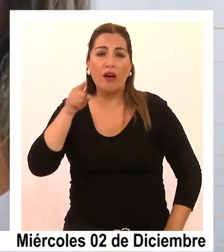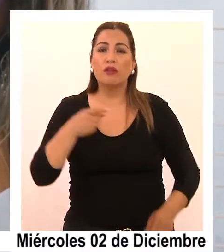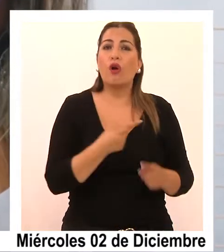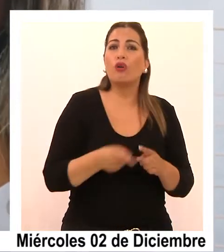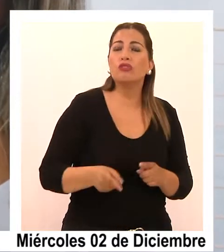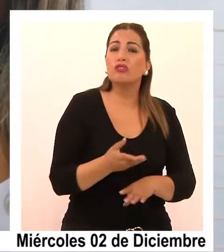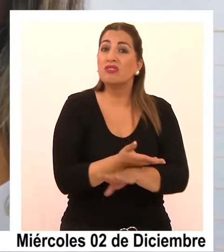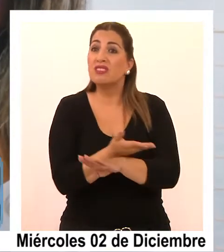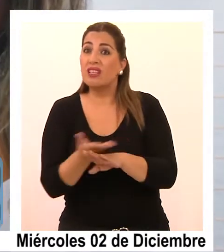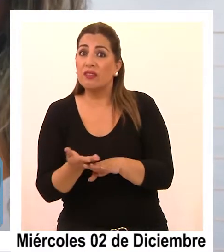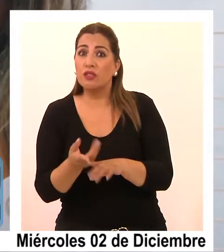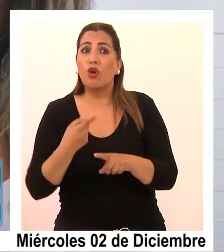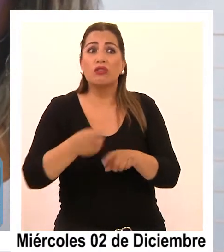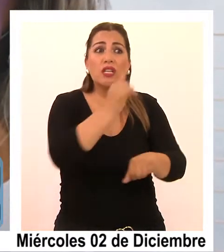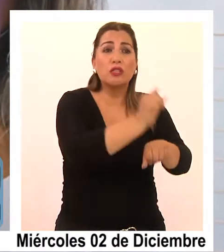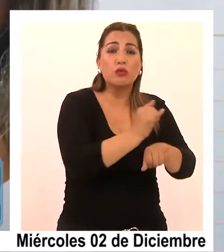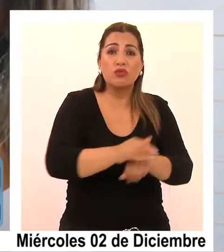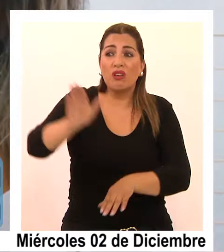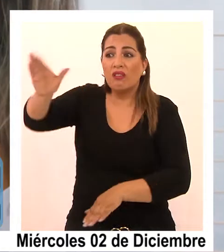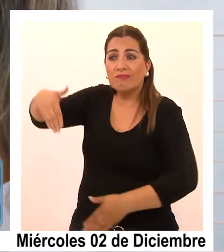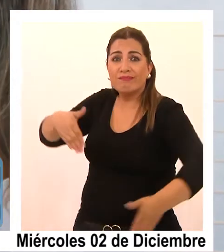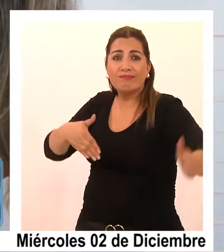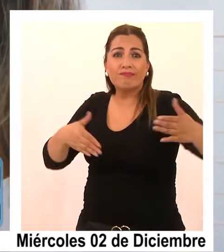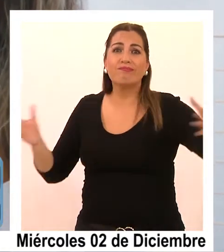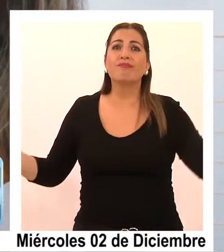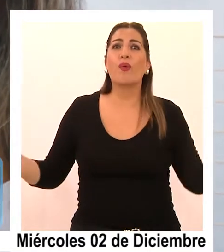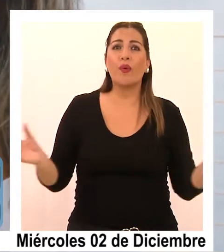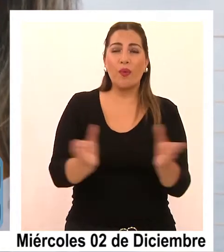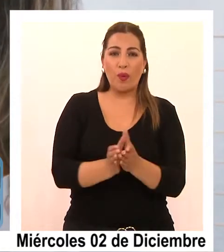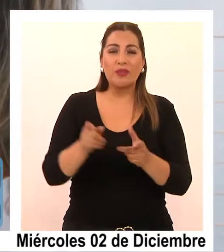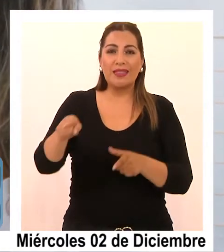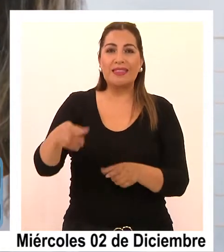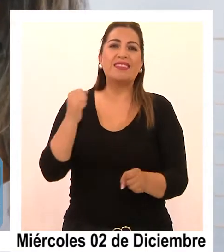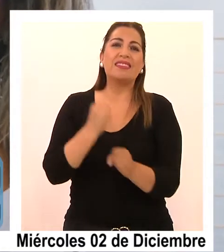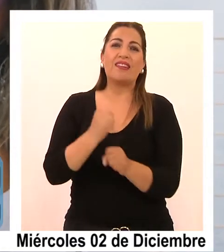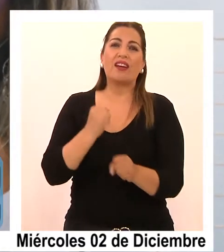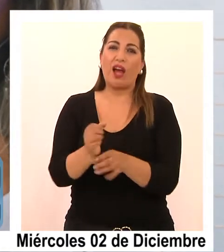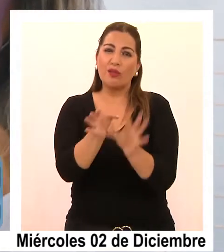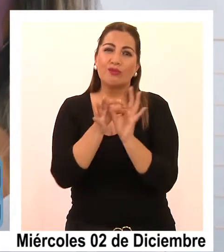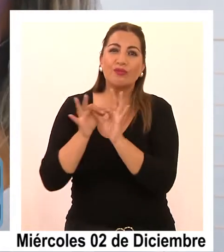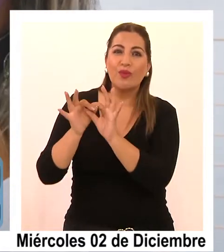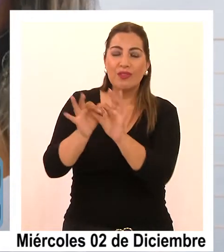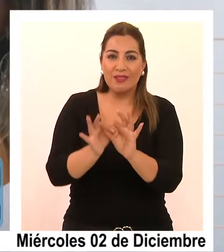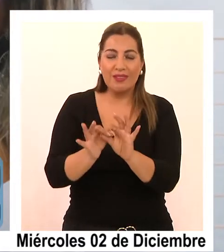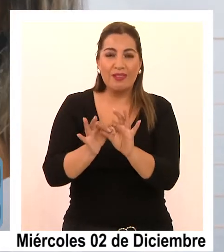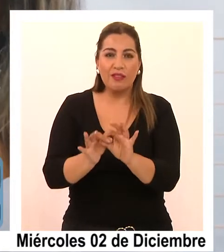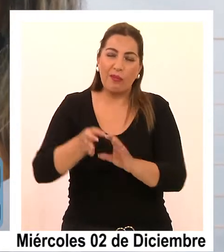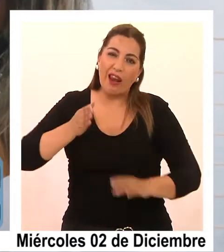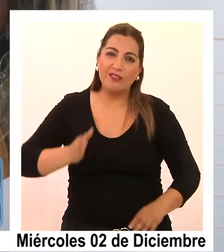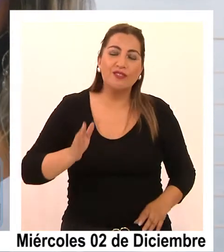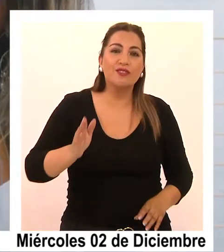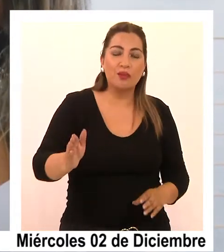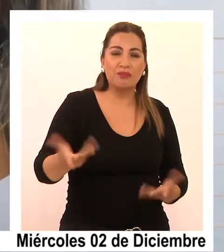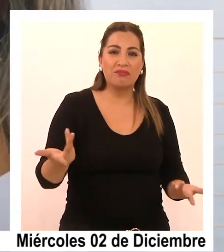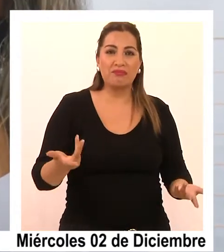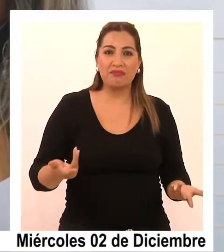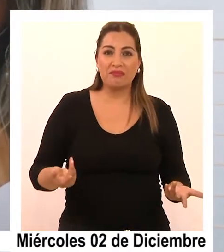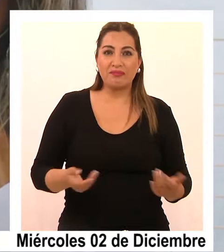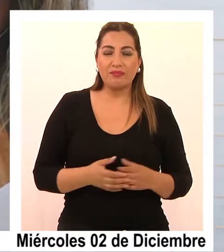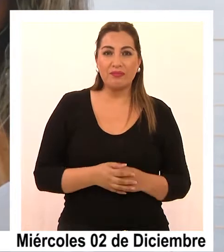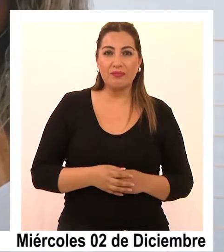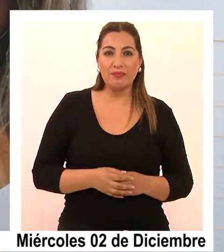a otros servicios, a otras instituciones y al sector privado, en el sentido de poder trabajar todos juntos para continuar, más allá